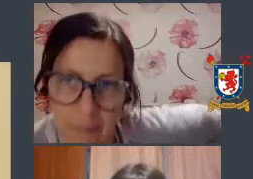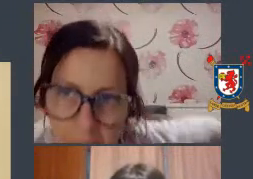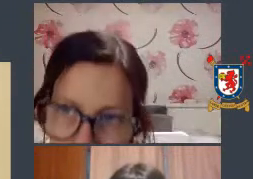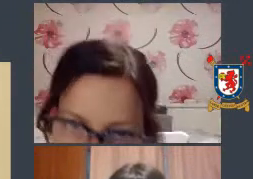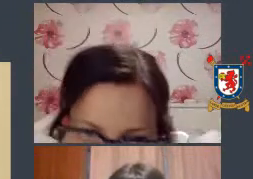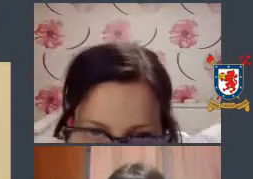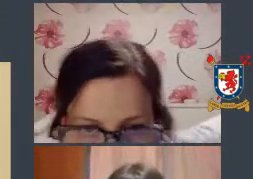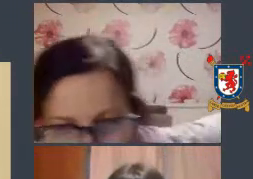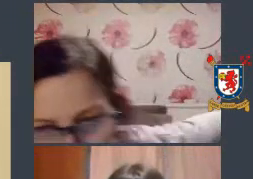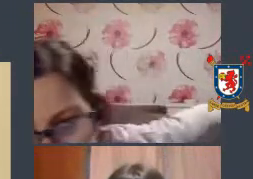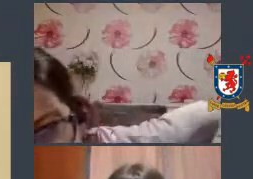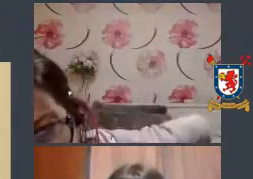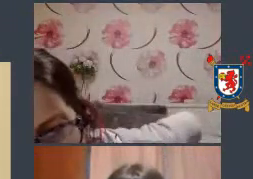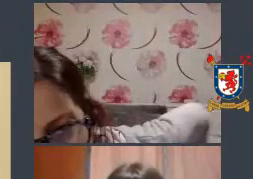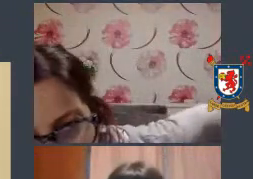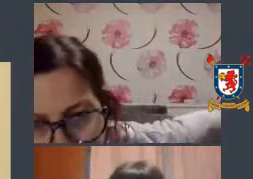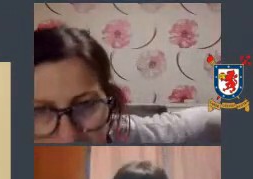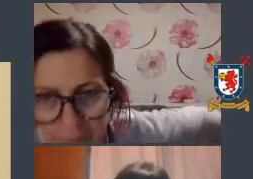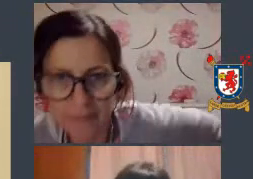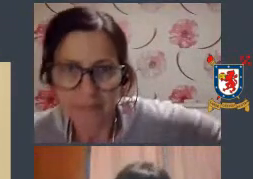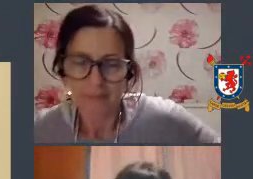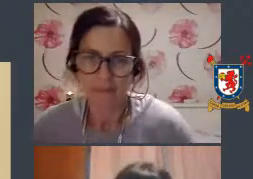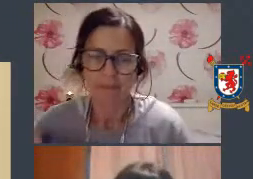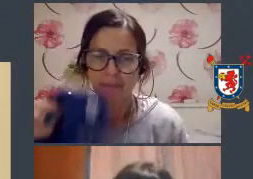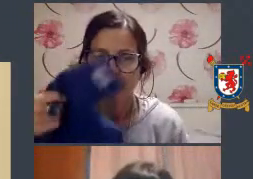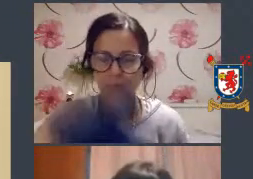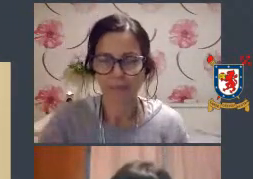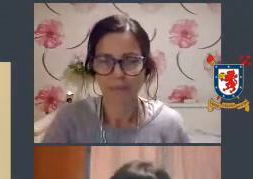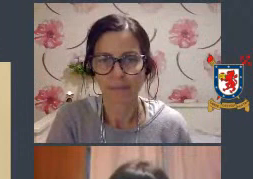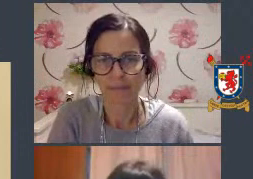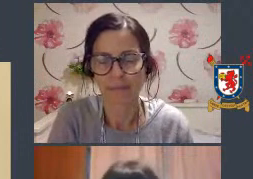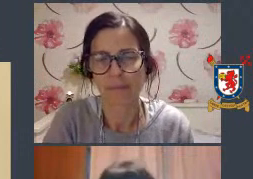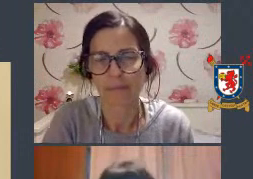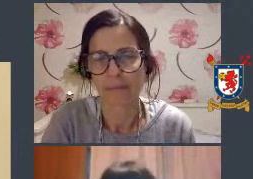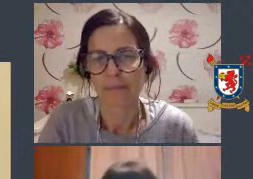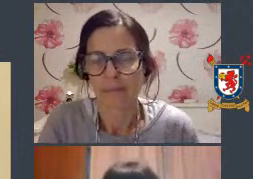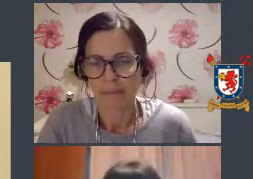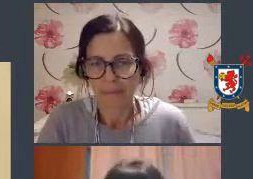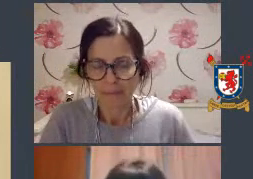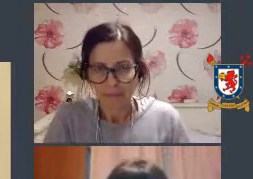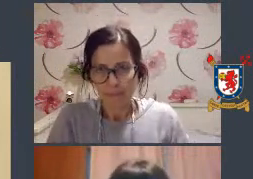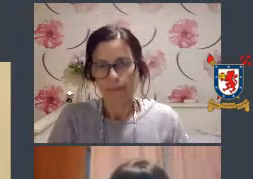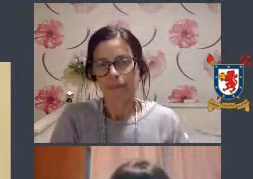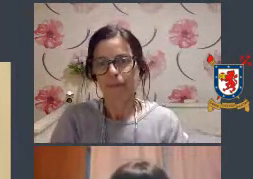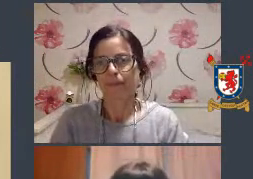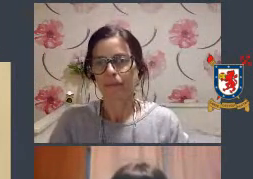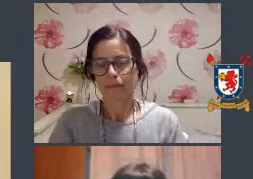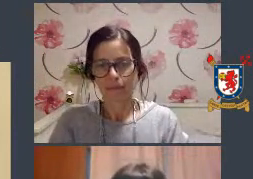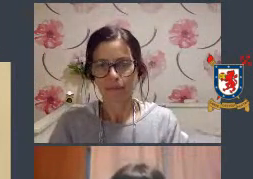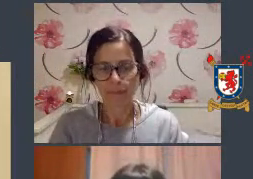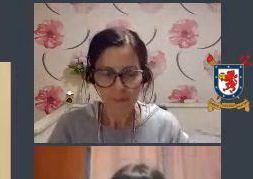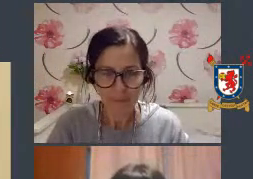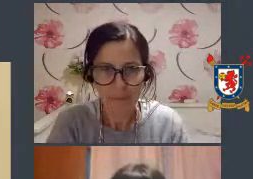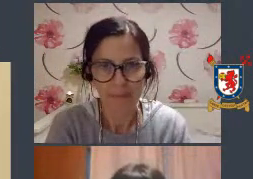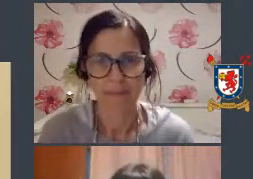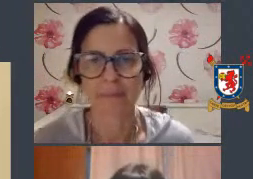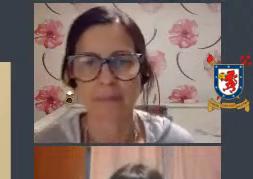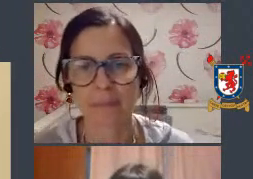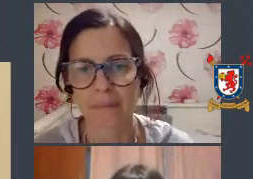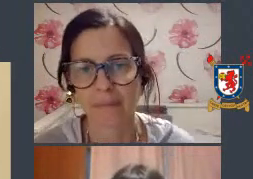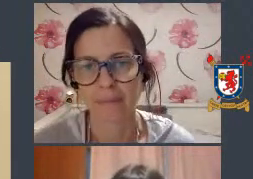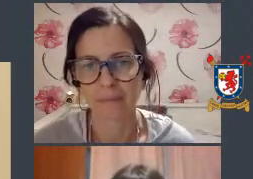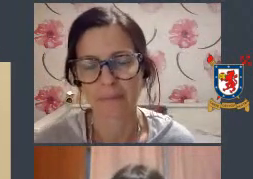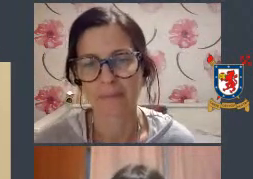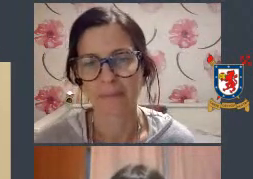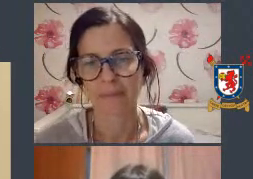que nos fue estupendamente bien porque eso permitió que ingresara gente al programa de toda Latinoamérica ¿no? y con esto